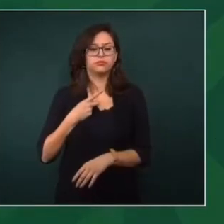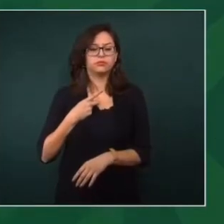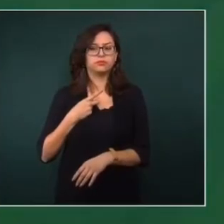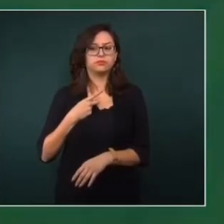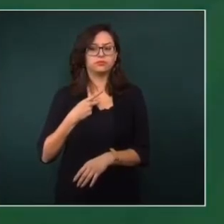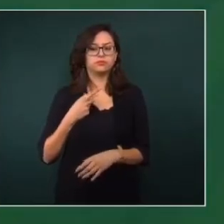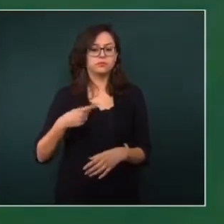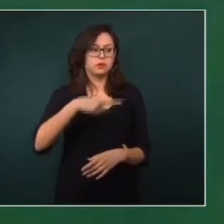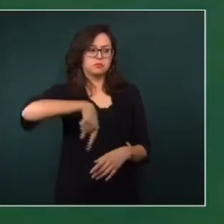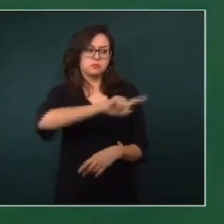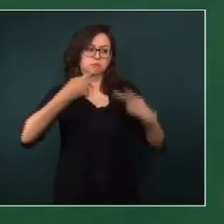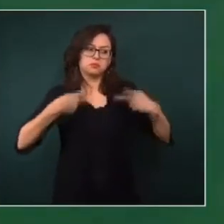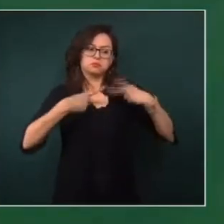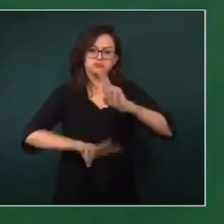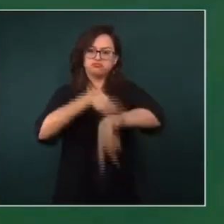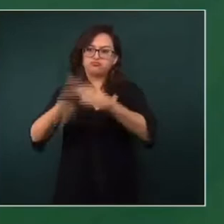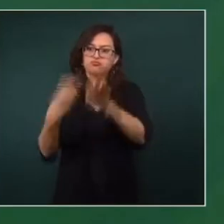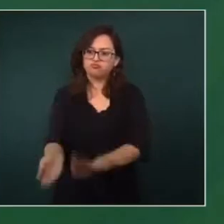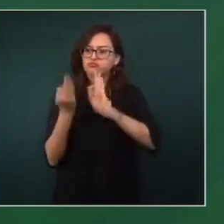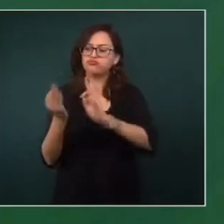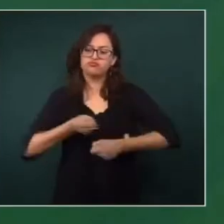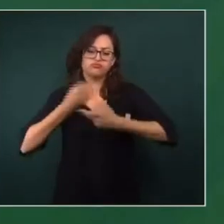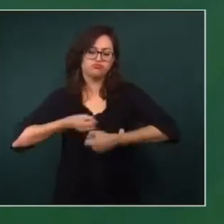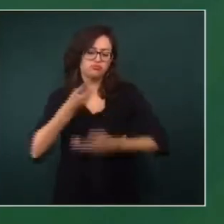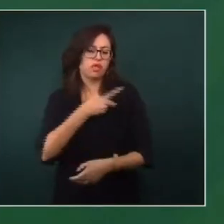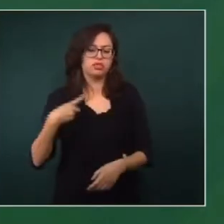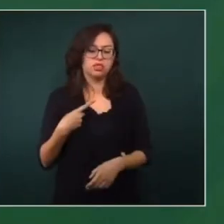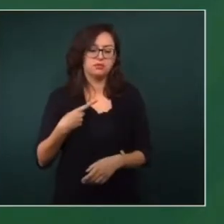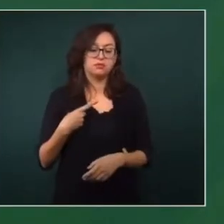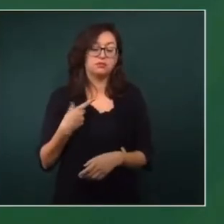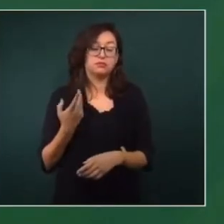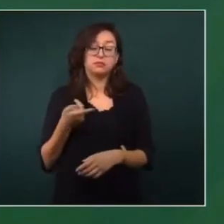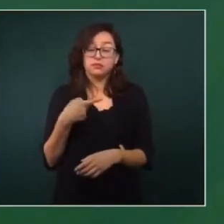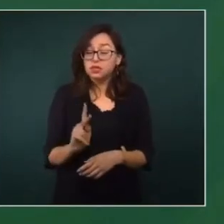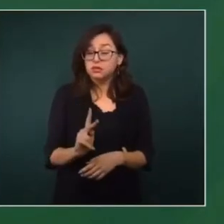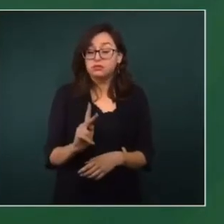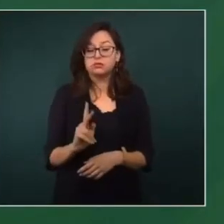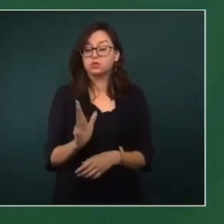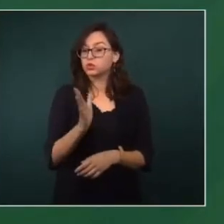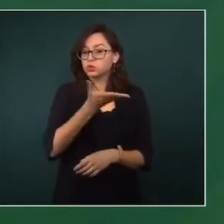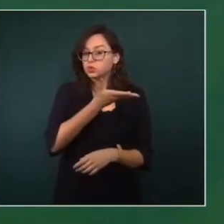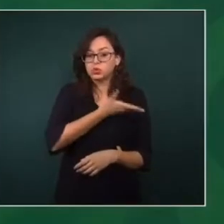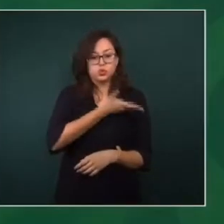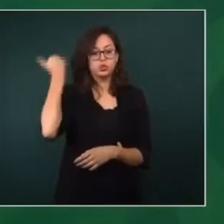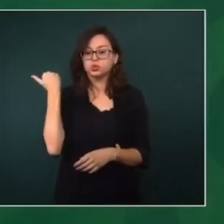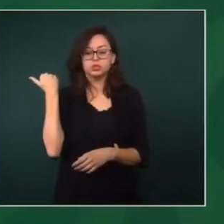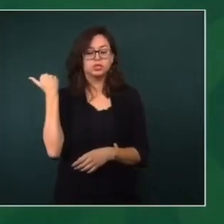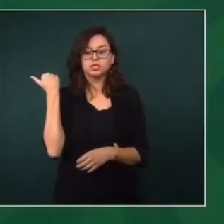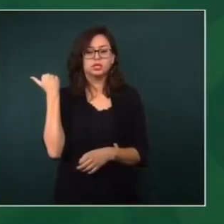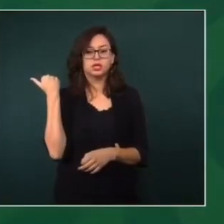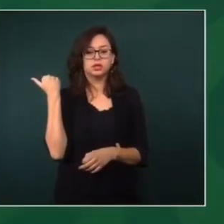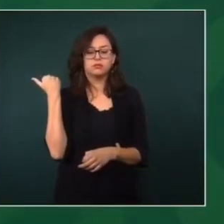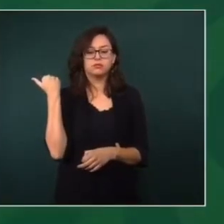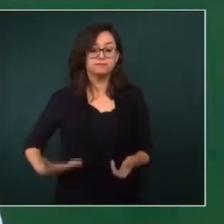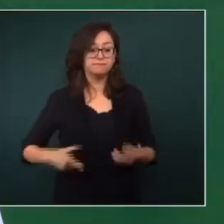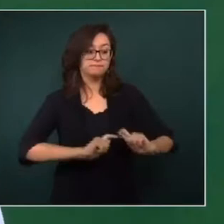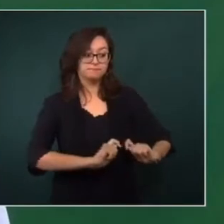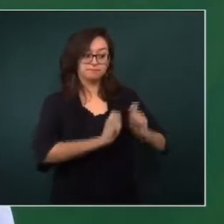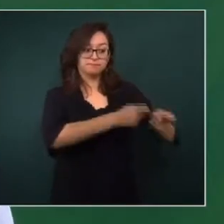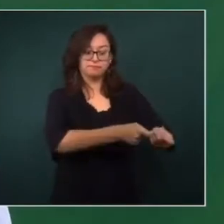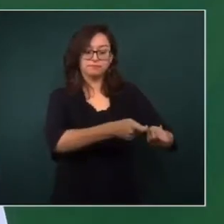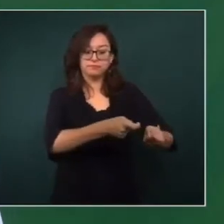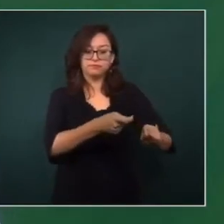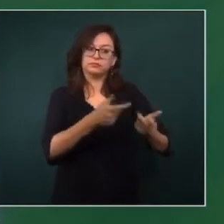tienen que ir a declarar los implicados. Lo que no sé es si por el cargo,